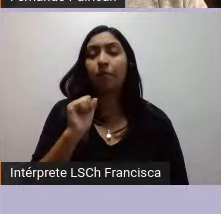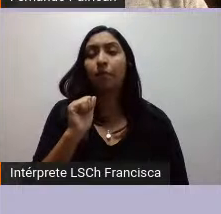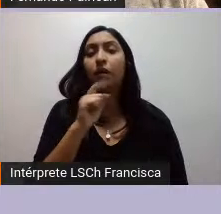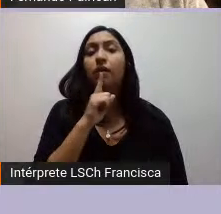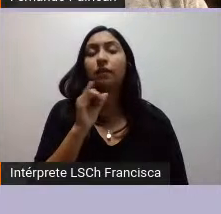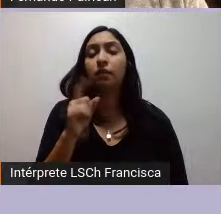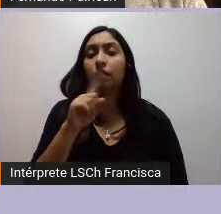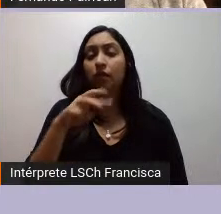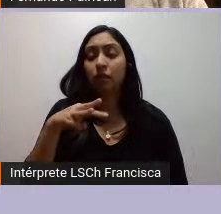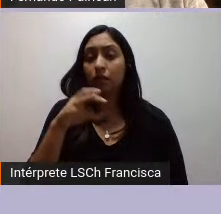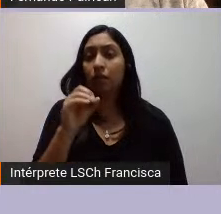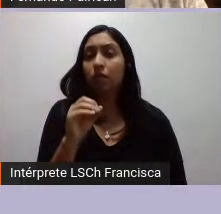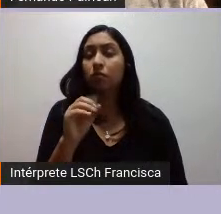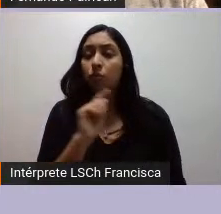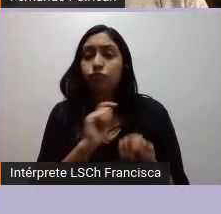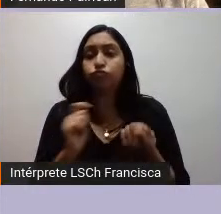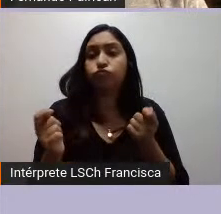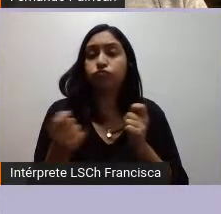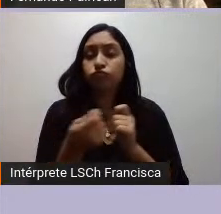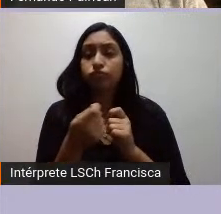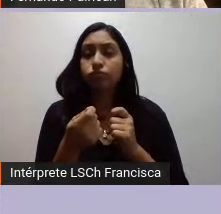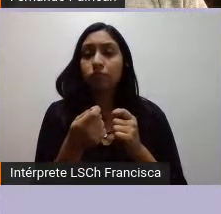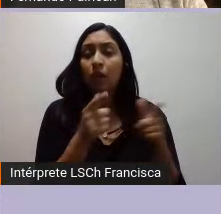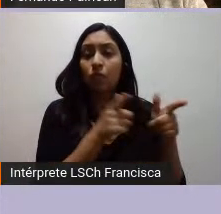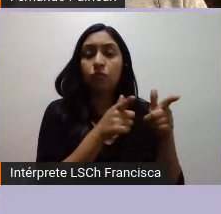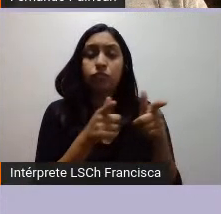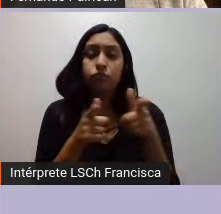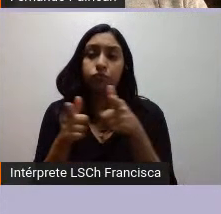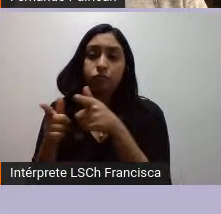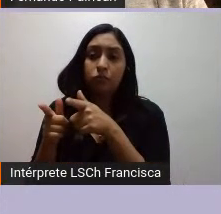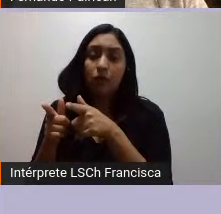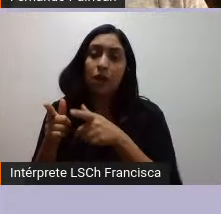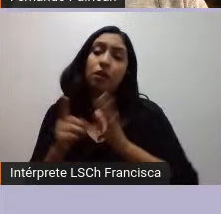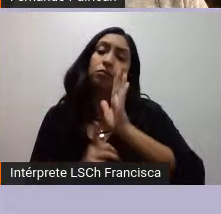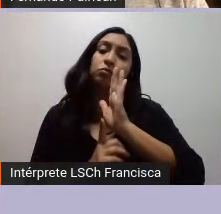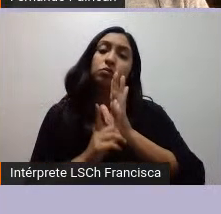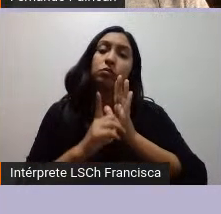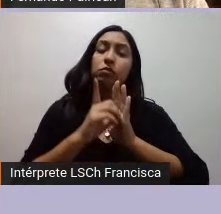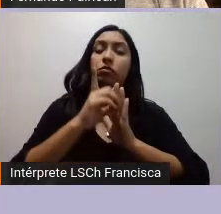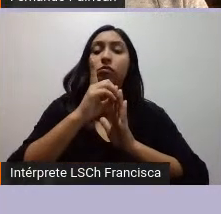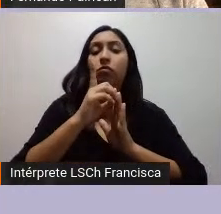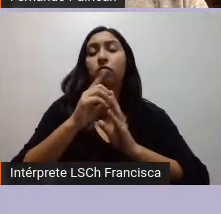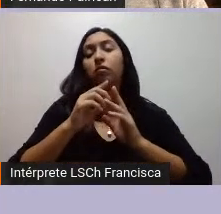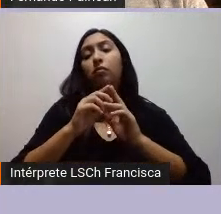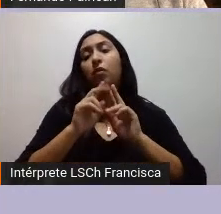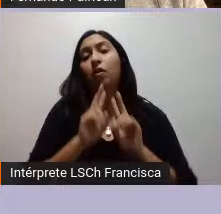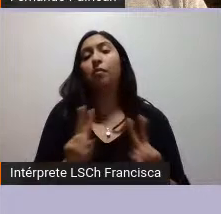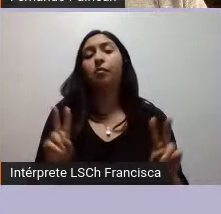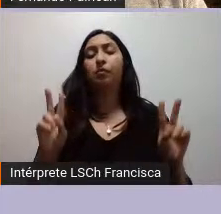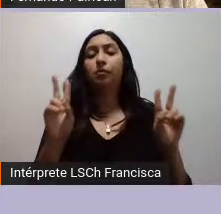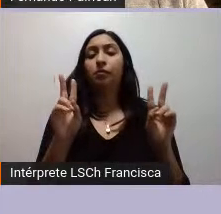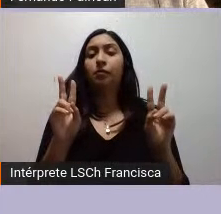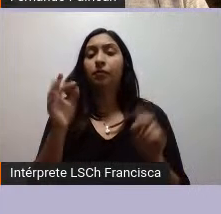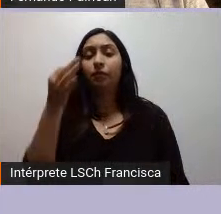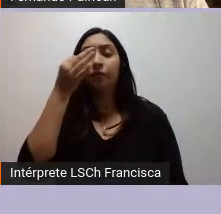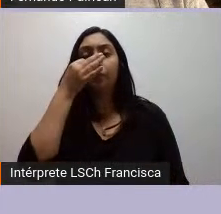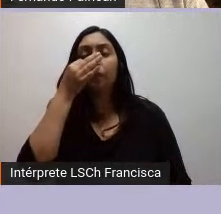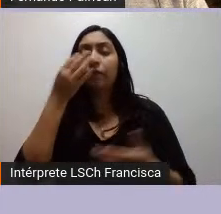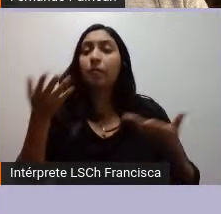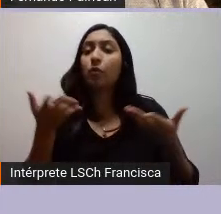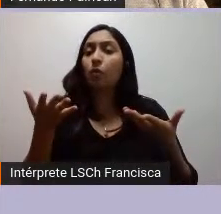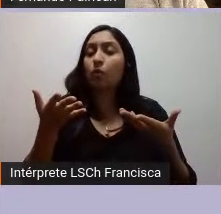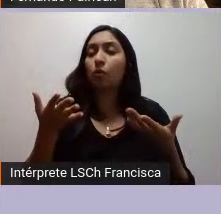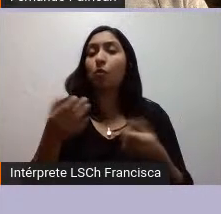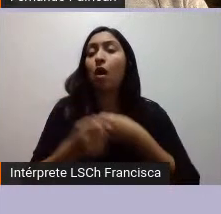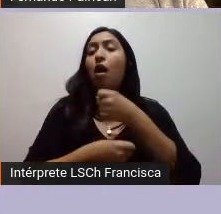depone las armas y comienza un proceso de desarrollo pacífico y lo observamos a partir del 2000 cuando